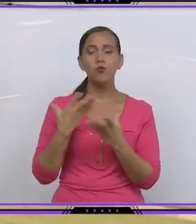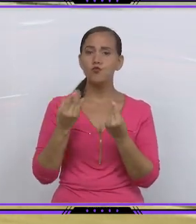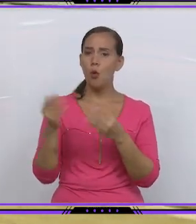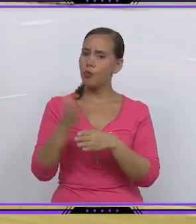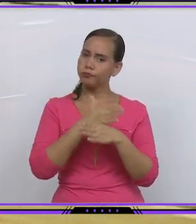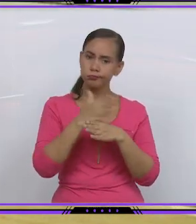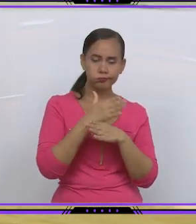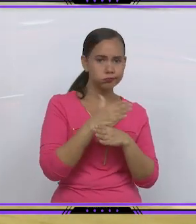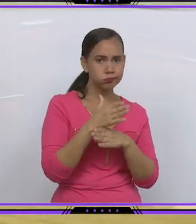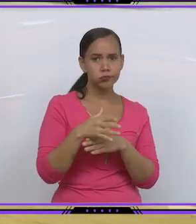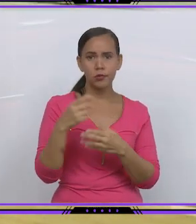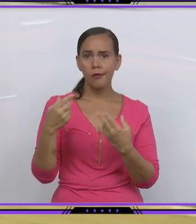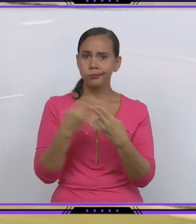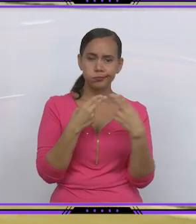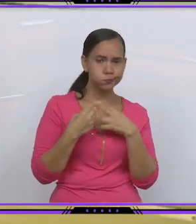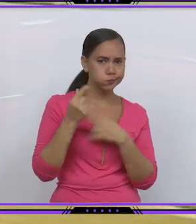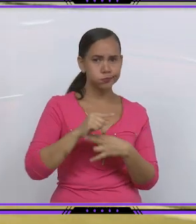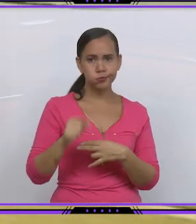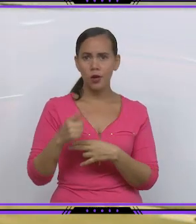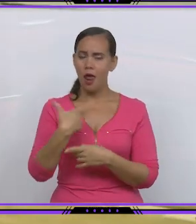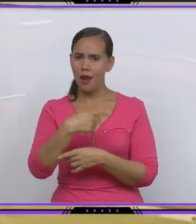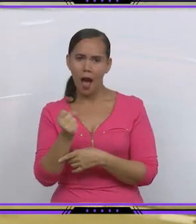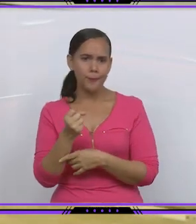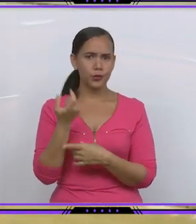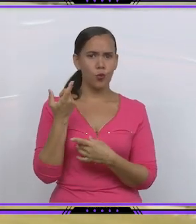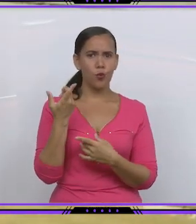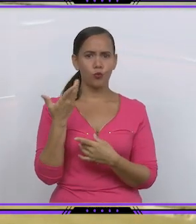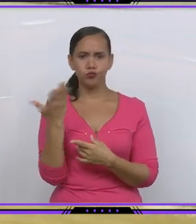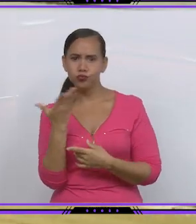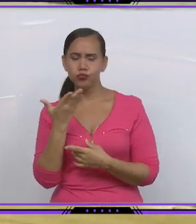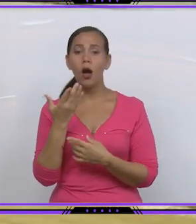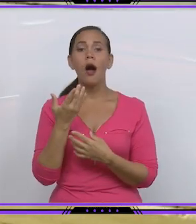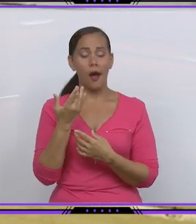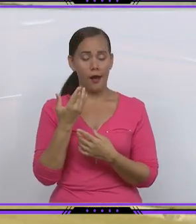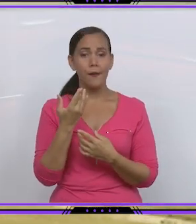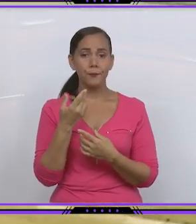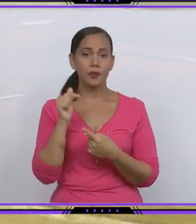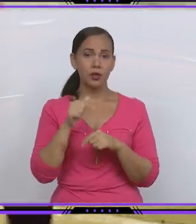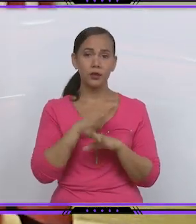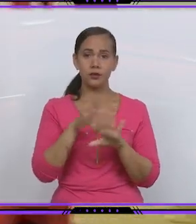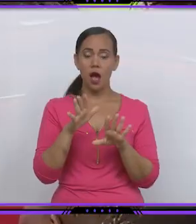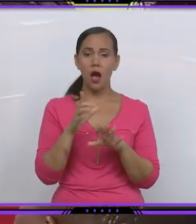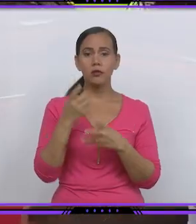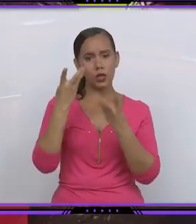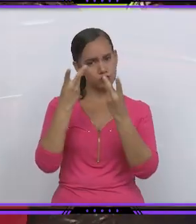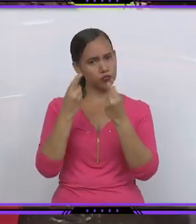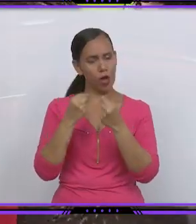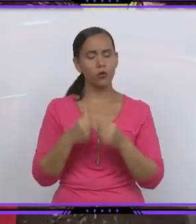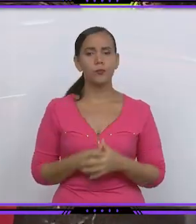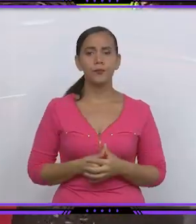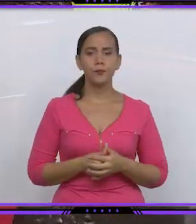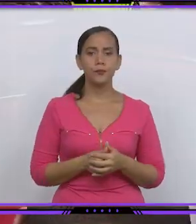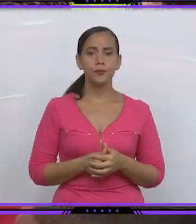jugadores, rápidos, técnicos, habilidosos, y todo eso en conjunto va a dar el traste con un buen resultado. Matanzas,